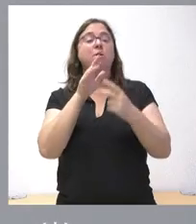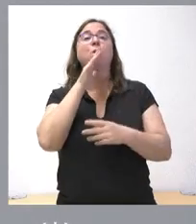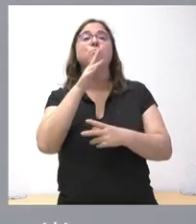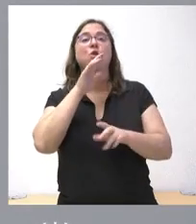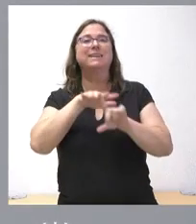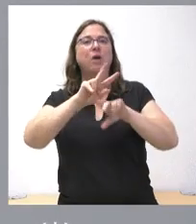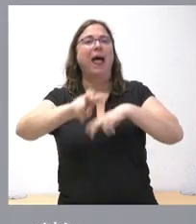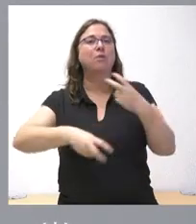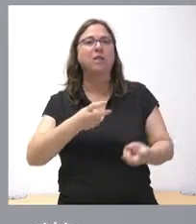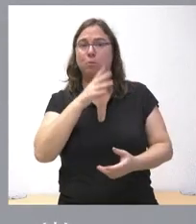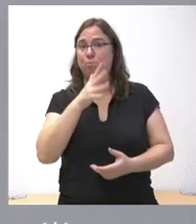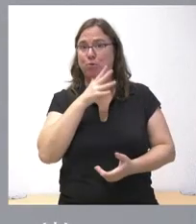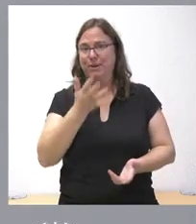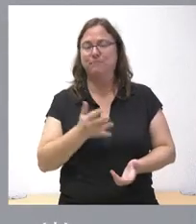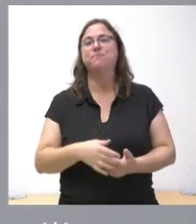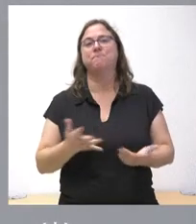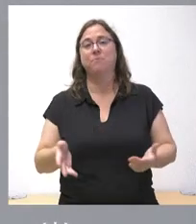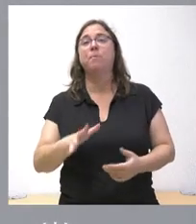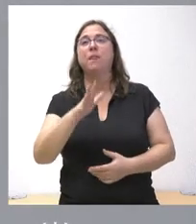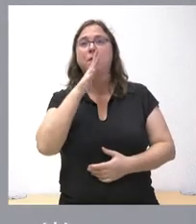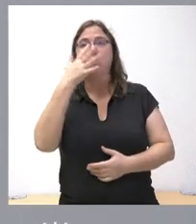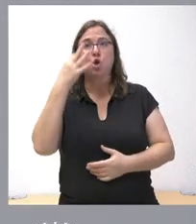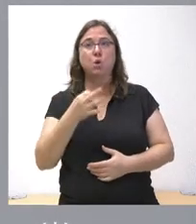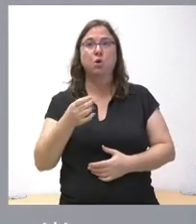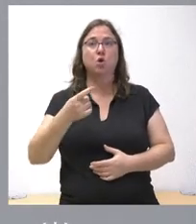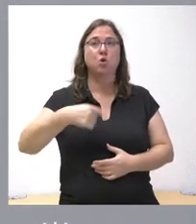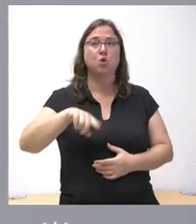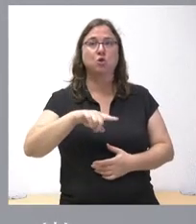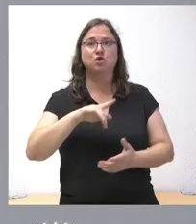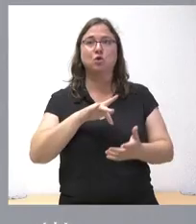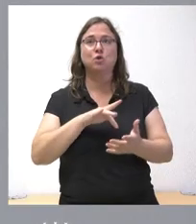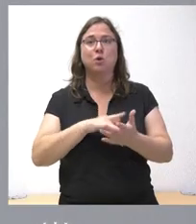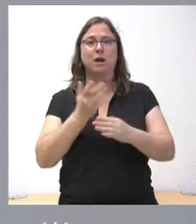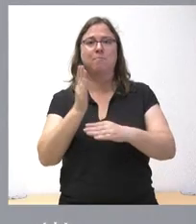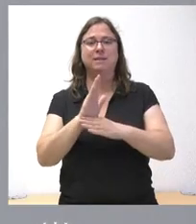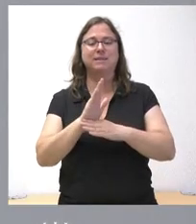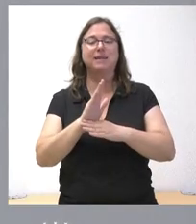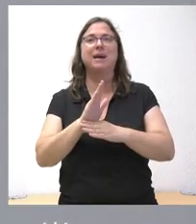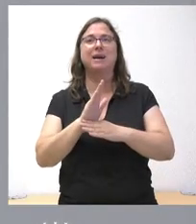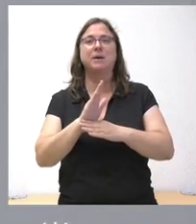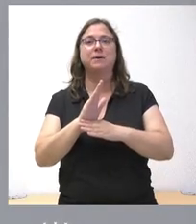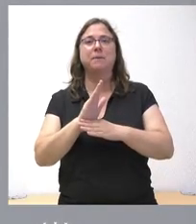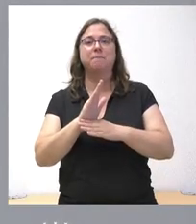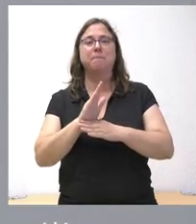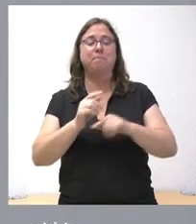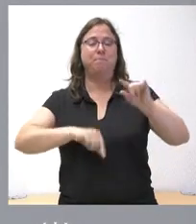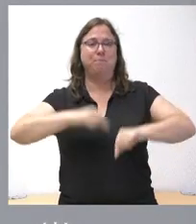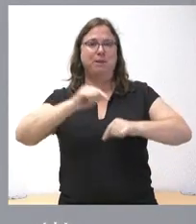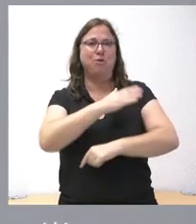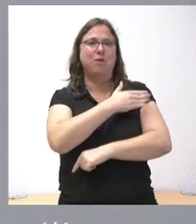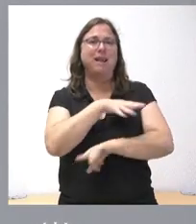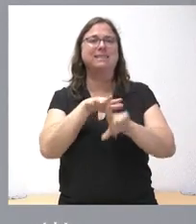el escenario? Porque, lógicamente, nosotros siempre, a la hora de presentar el presupuesto, lo acompañamos de un escenario macroeconómico y